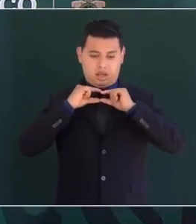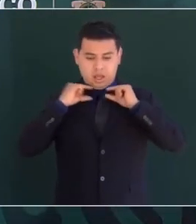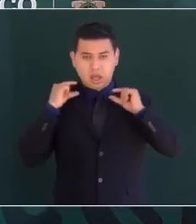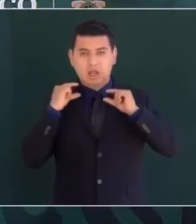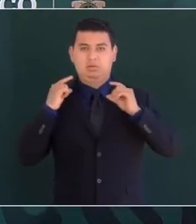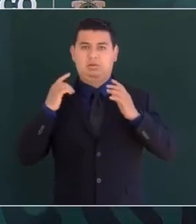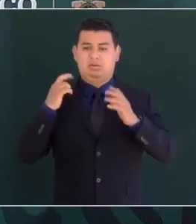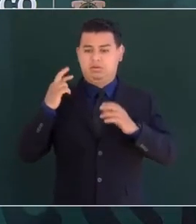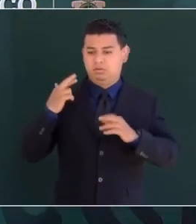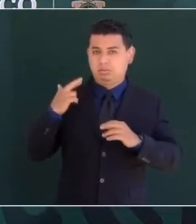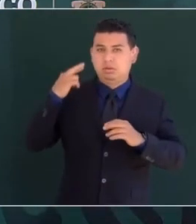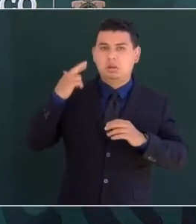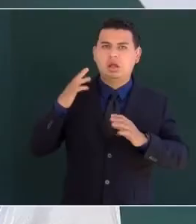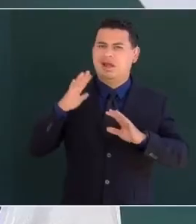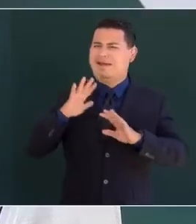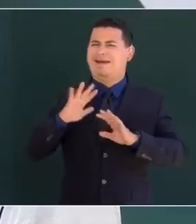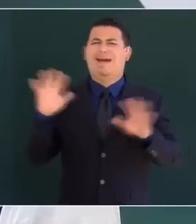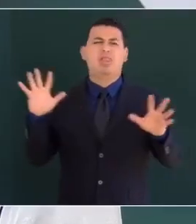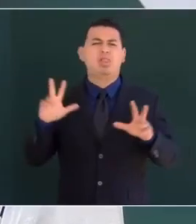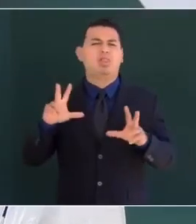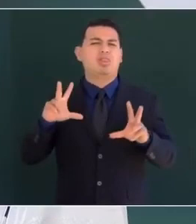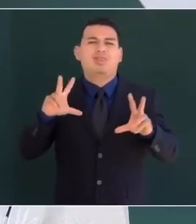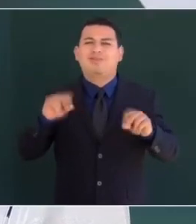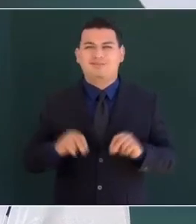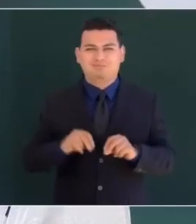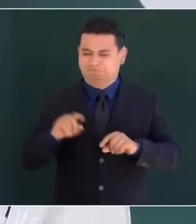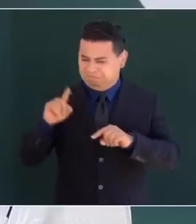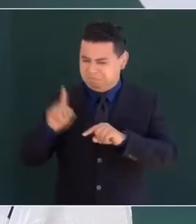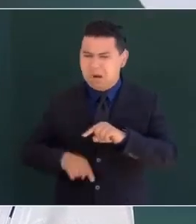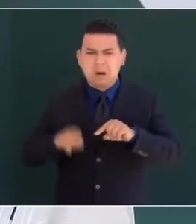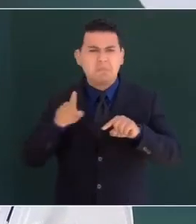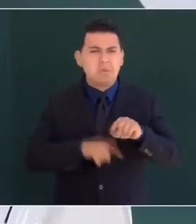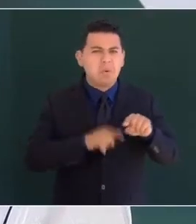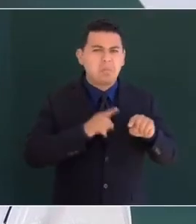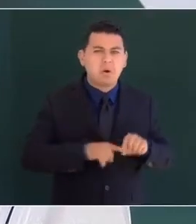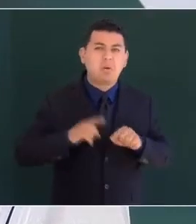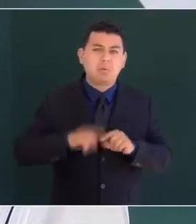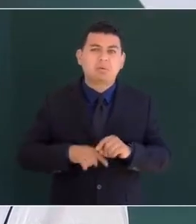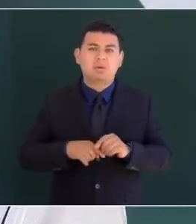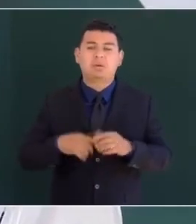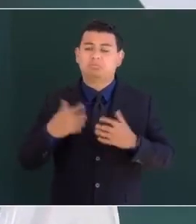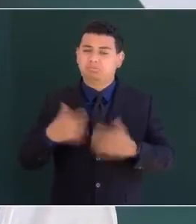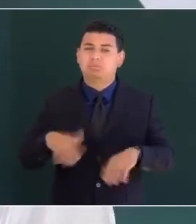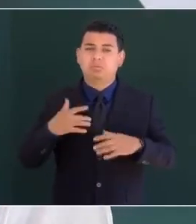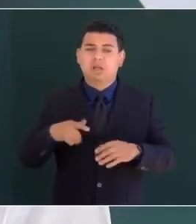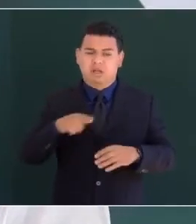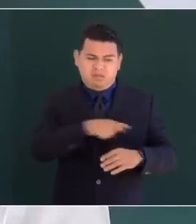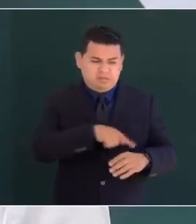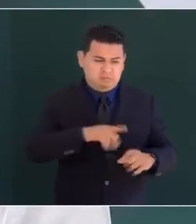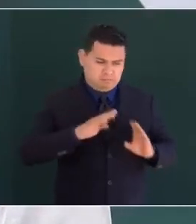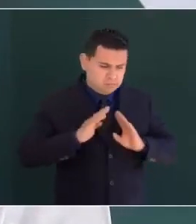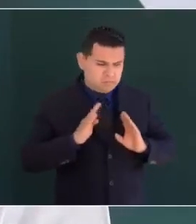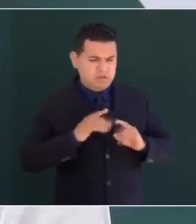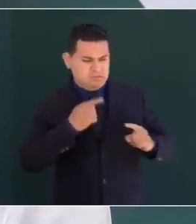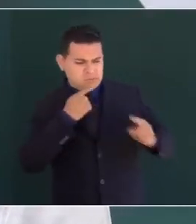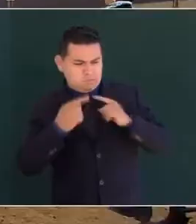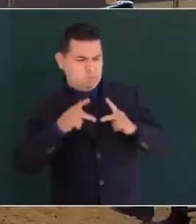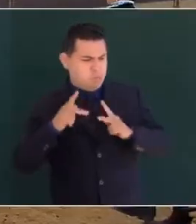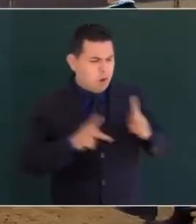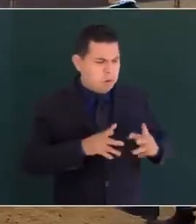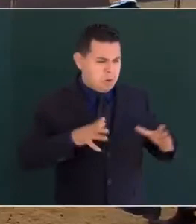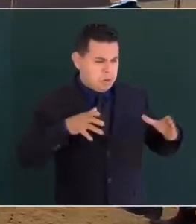terratenientes la burocracia y los militares criollos buscan la alianza con los